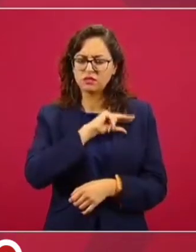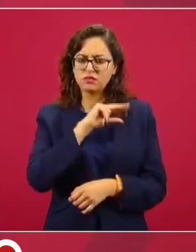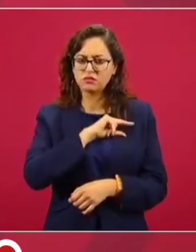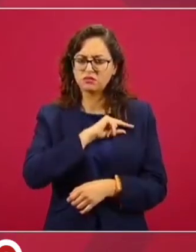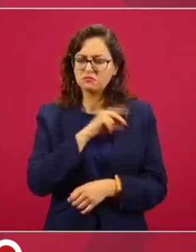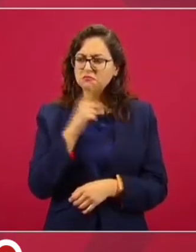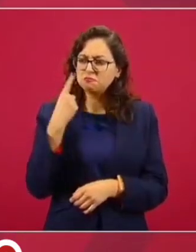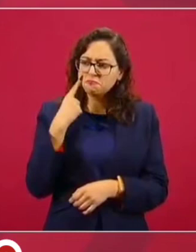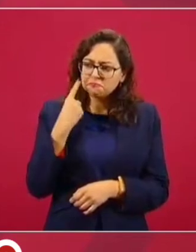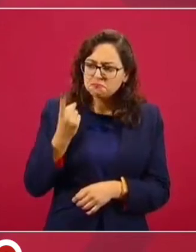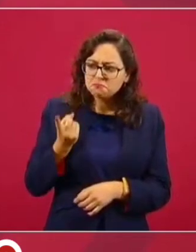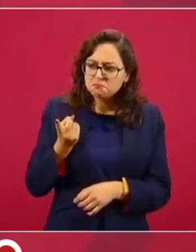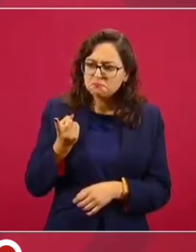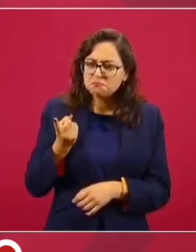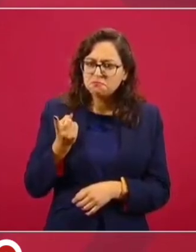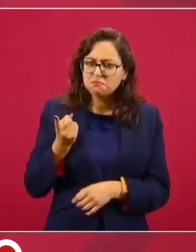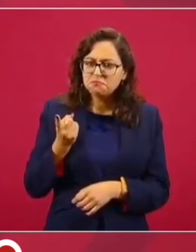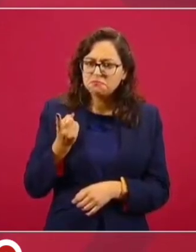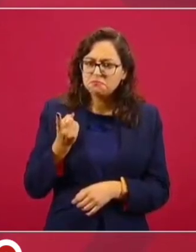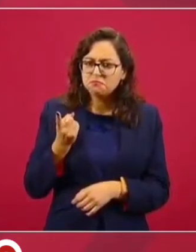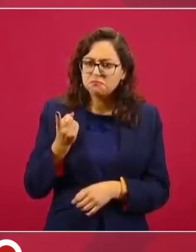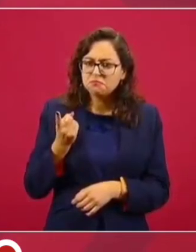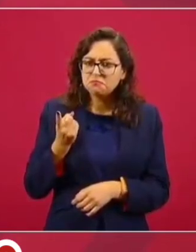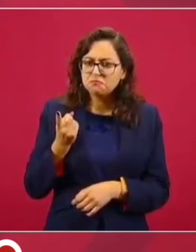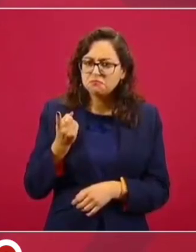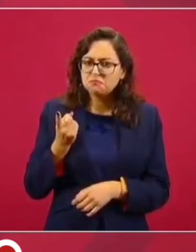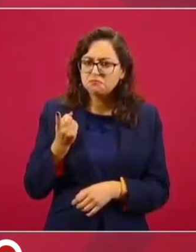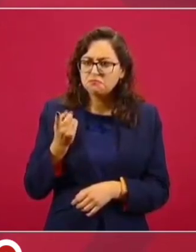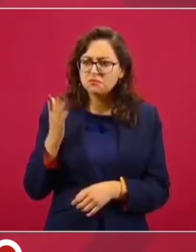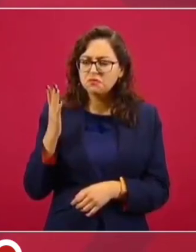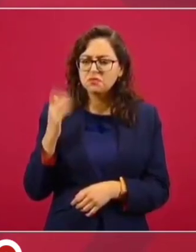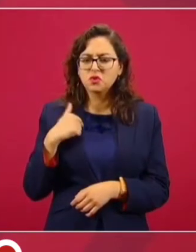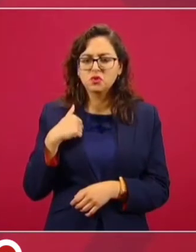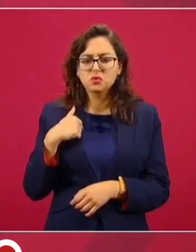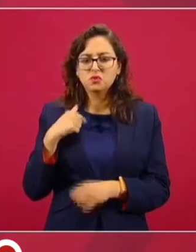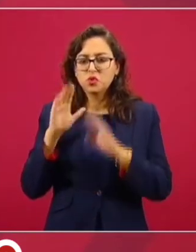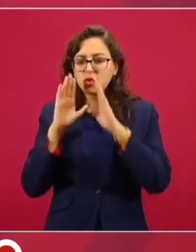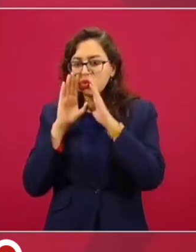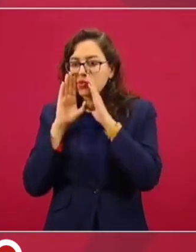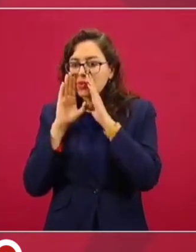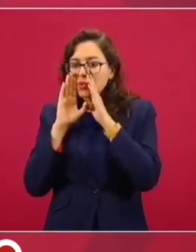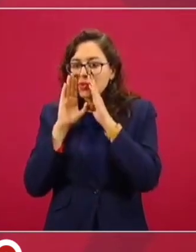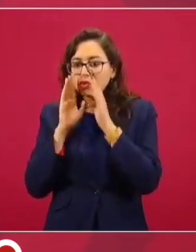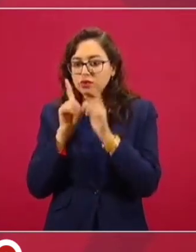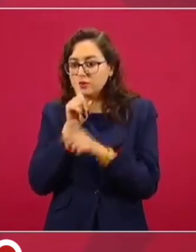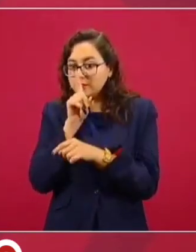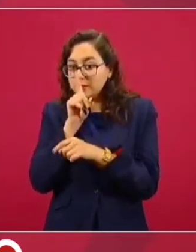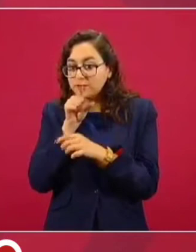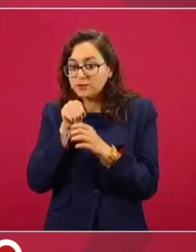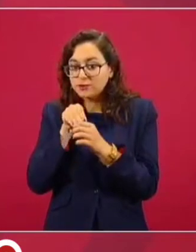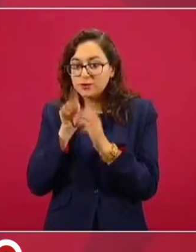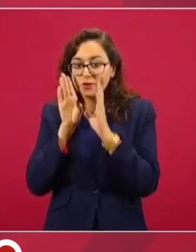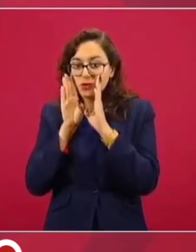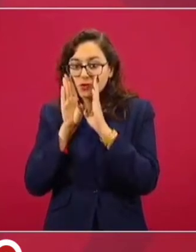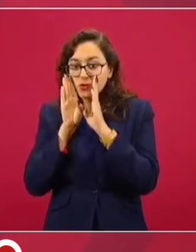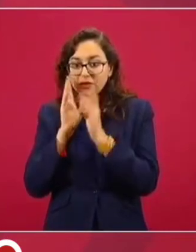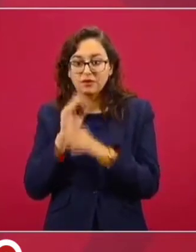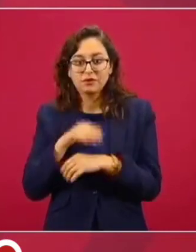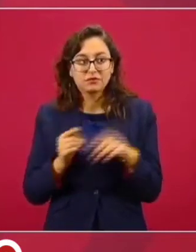lo veo, ya lo agarro en el oído para que no lo vayan